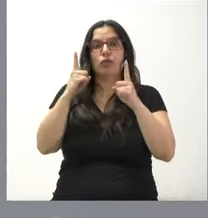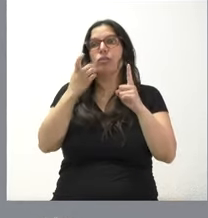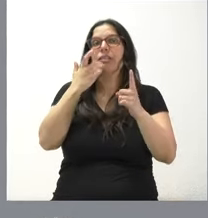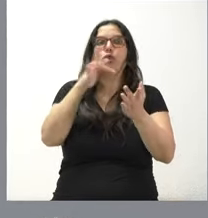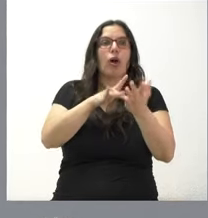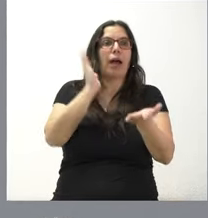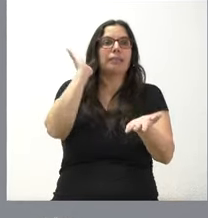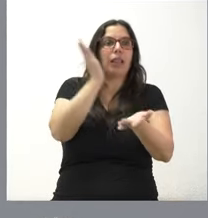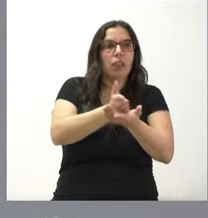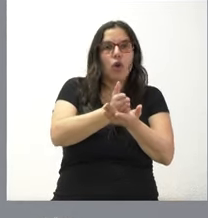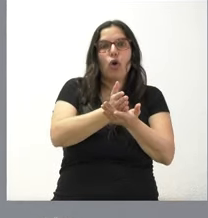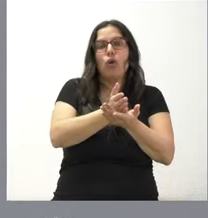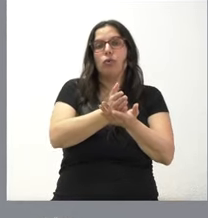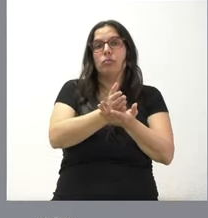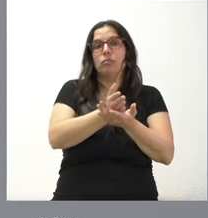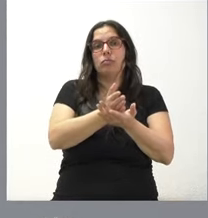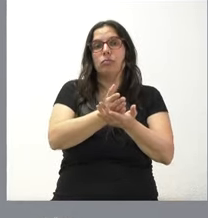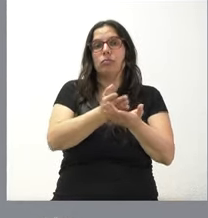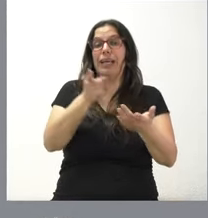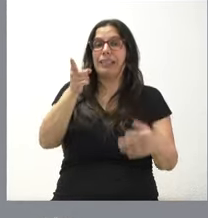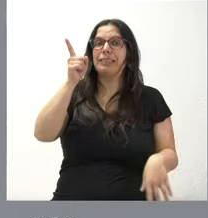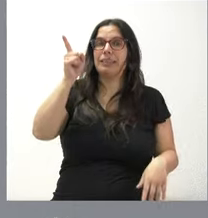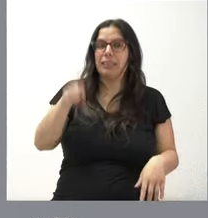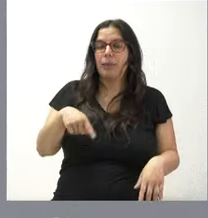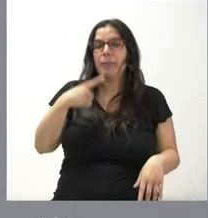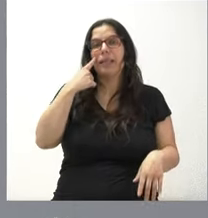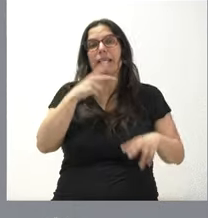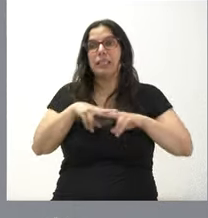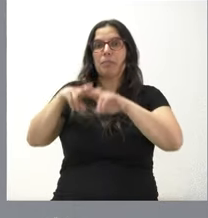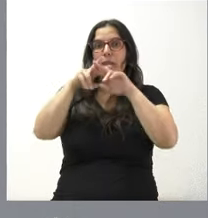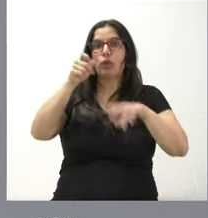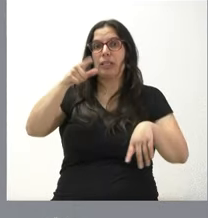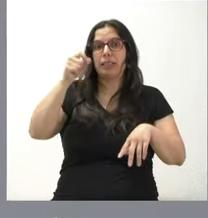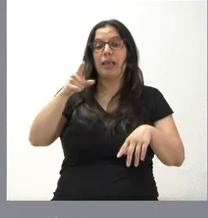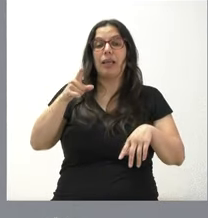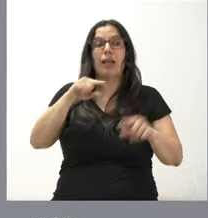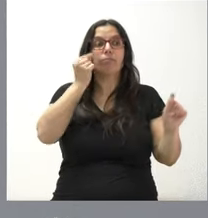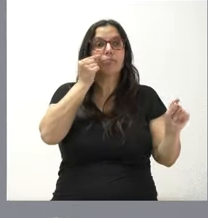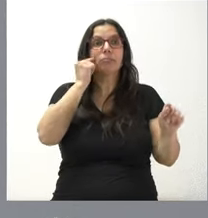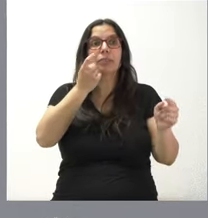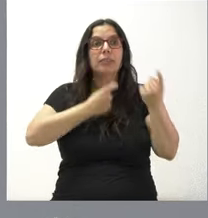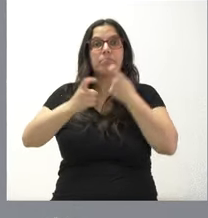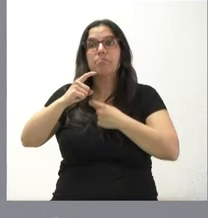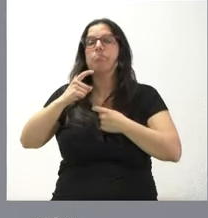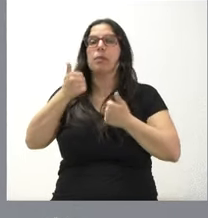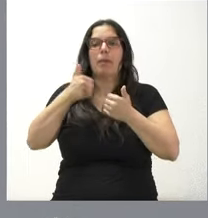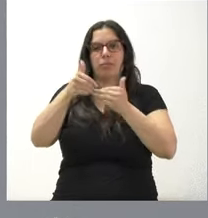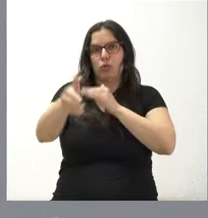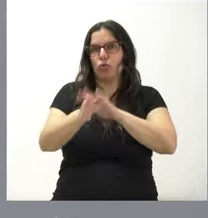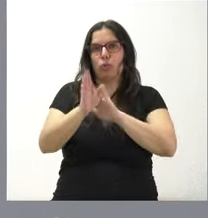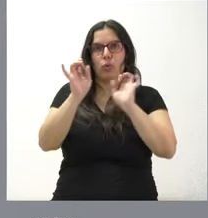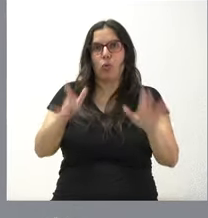pudiera corresponder. En este caso, también hemos hecho inspecciones periódicas y, a raíz de nuevas informaciones, seguiremos haciéndolo en el futuro.